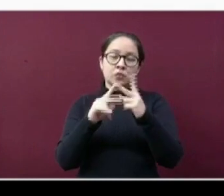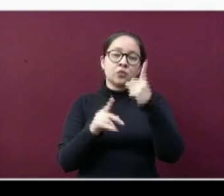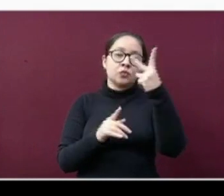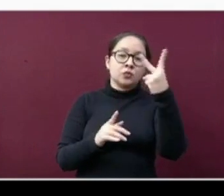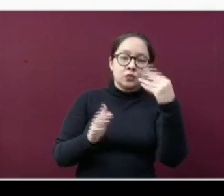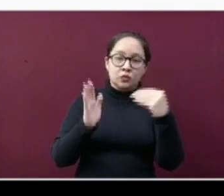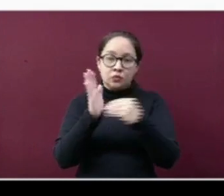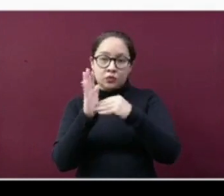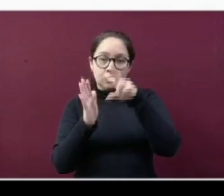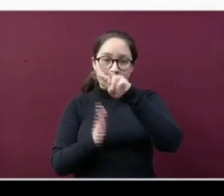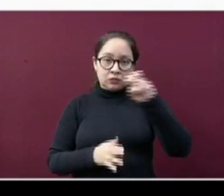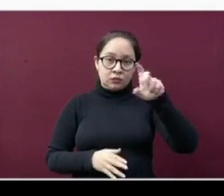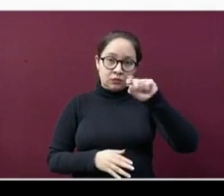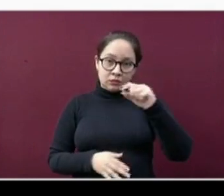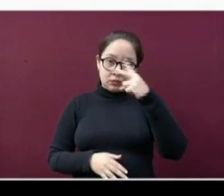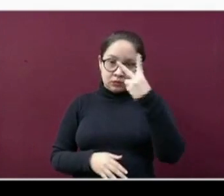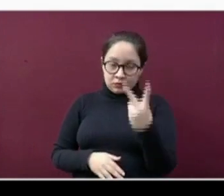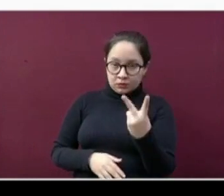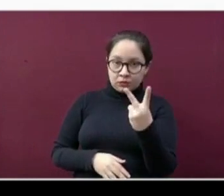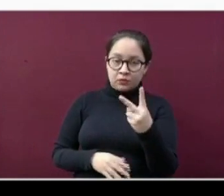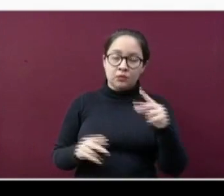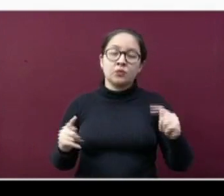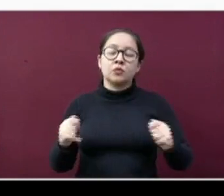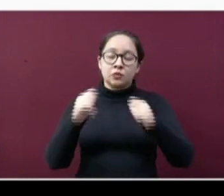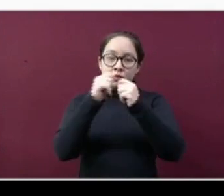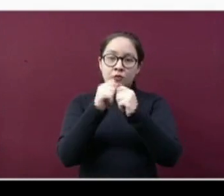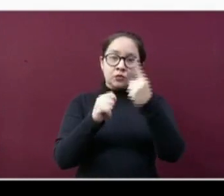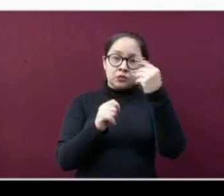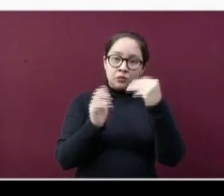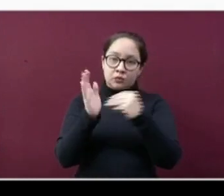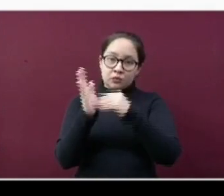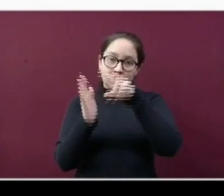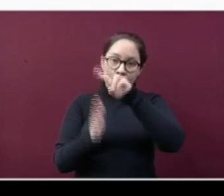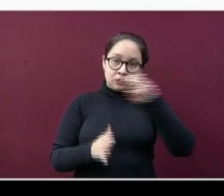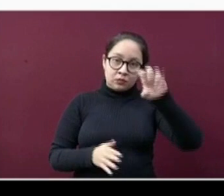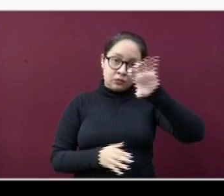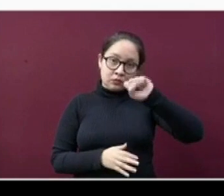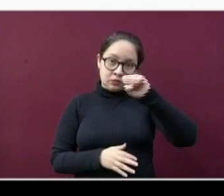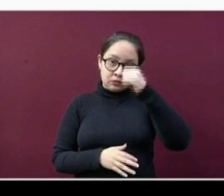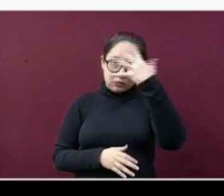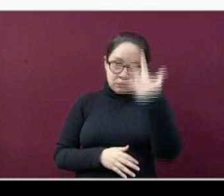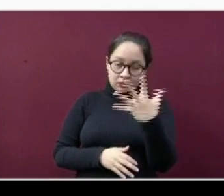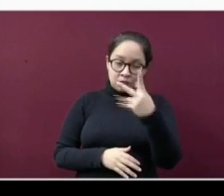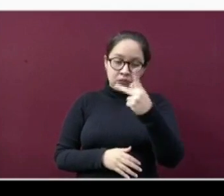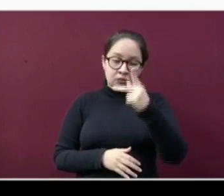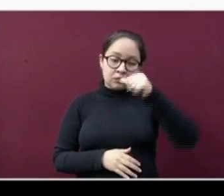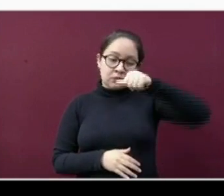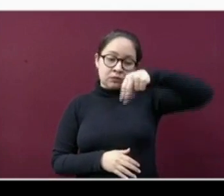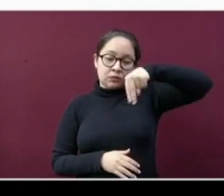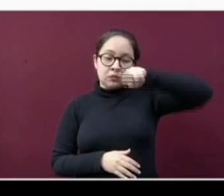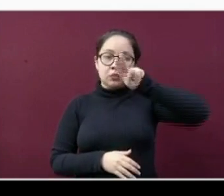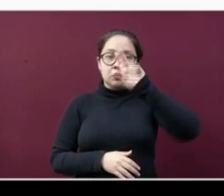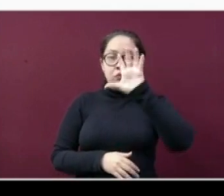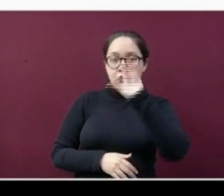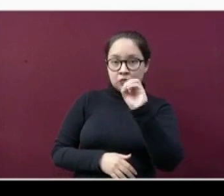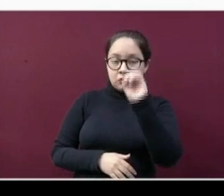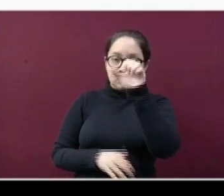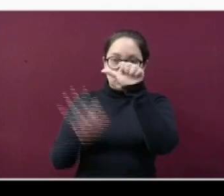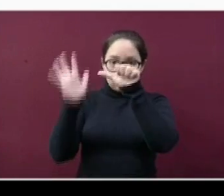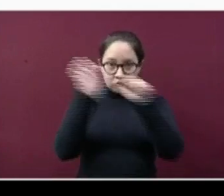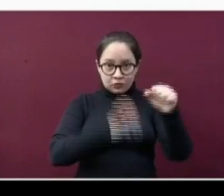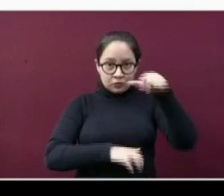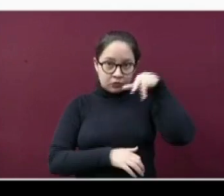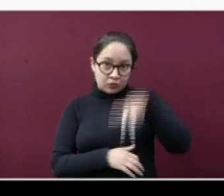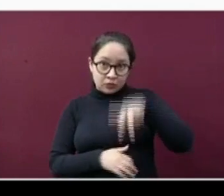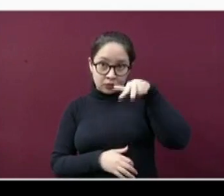.222 casos, Tuxpan 1265 y Pánuco 618,